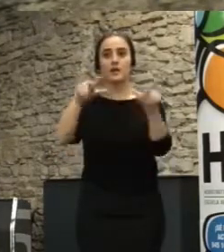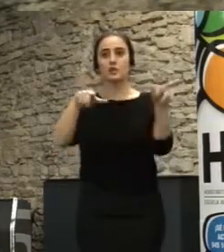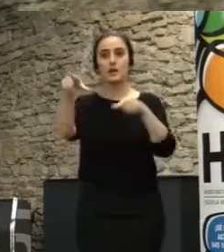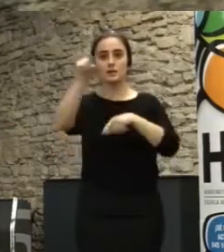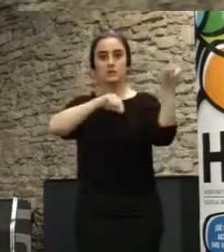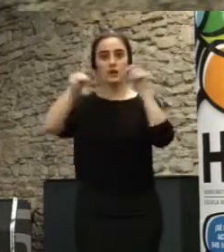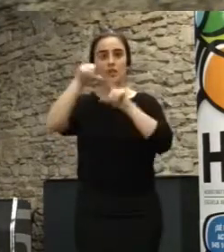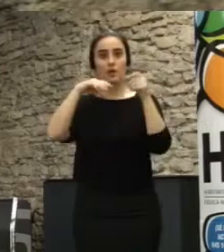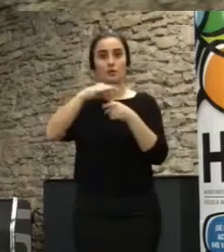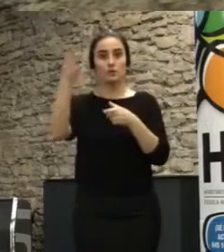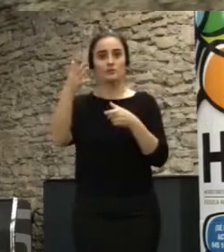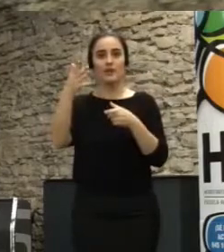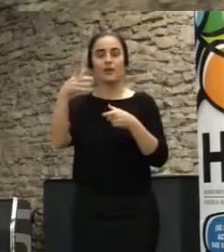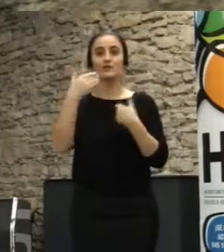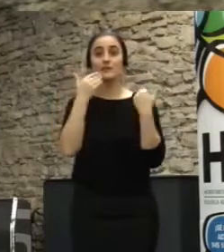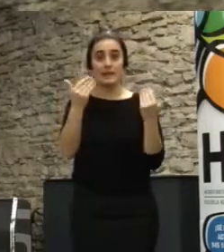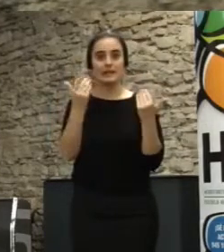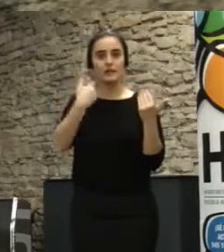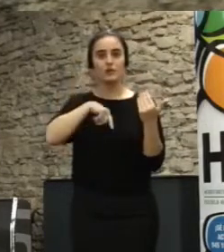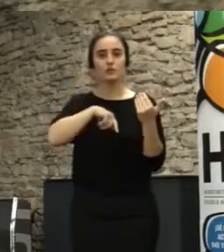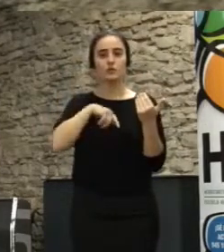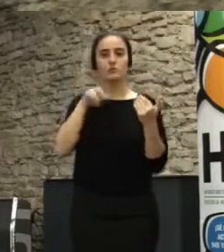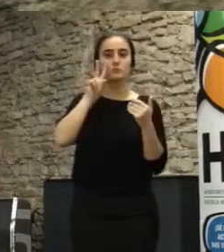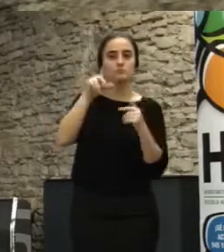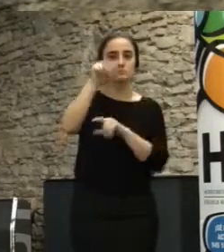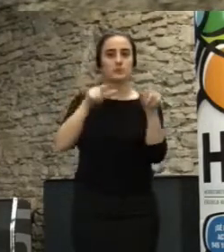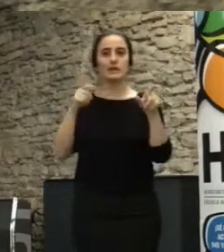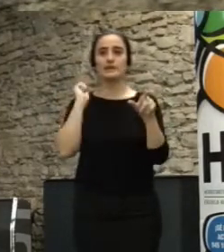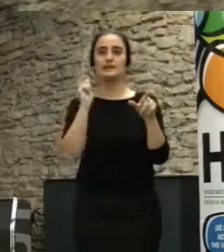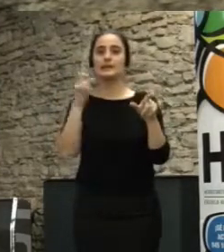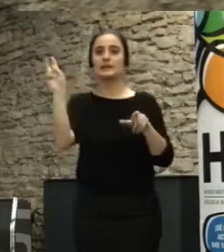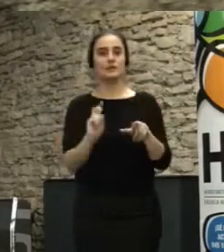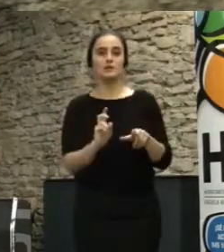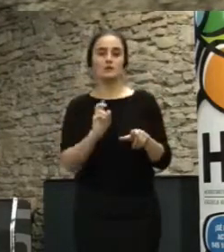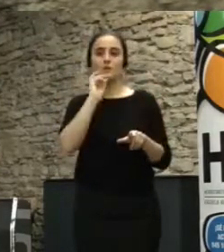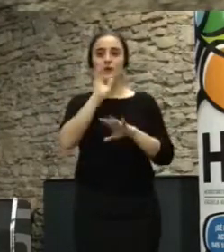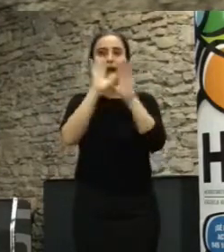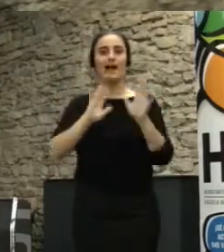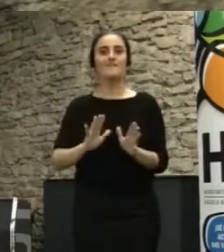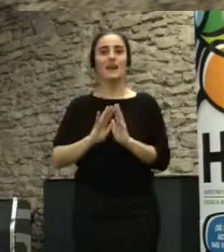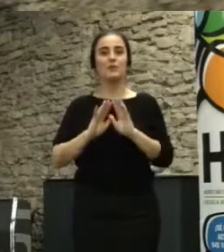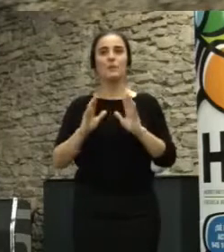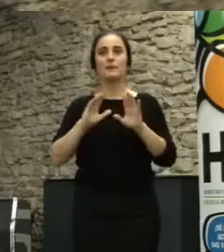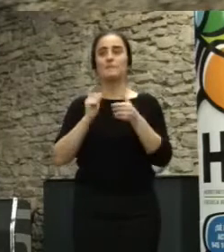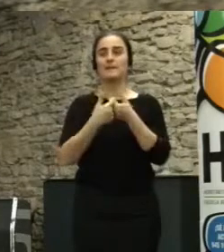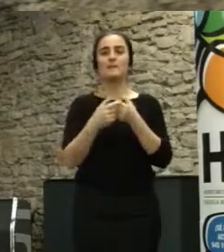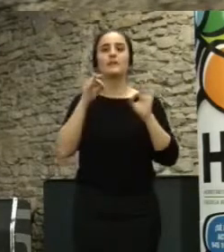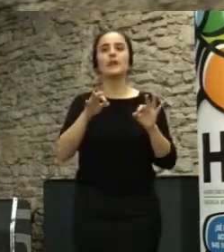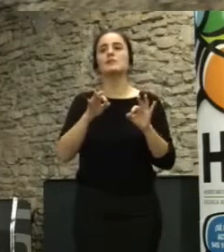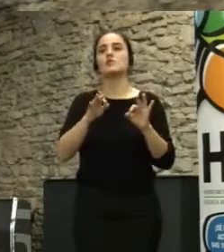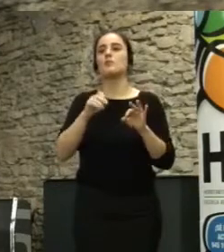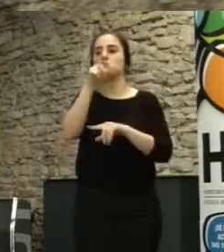de gente que no venía habitualmente porque es verdad que esta burbuja de la participación a veces te trae siempre a los mismos a los mismos